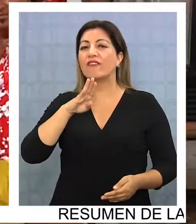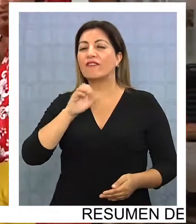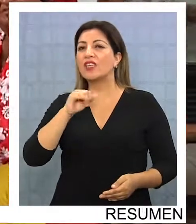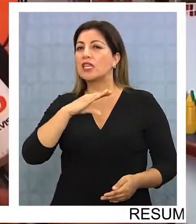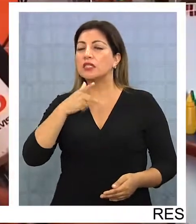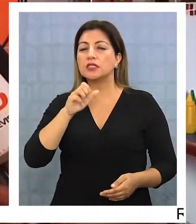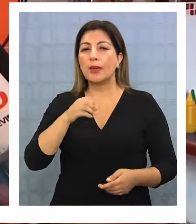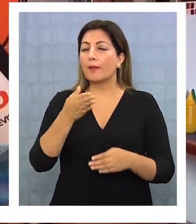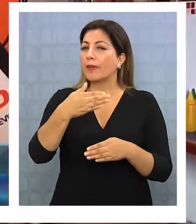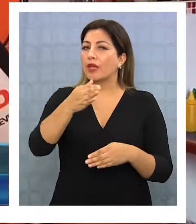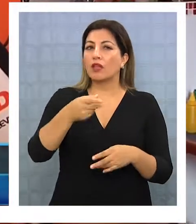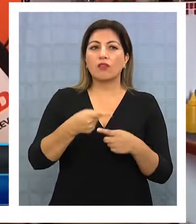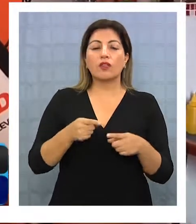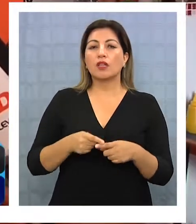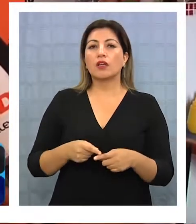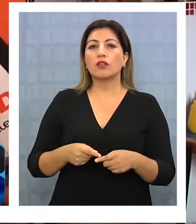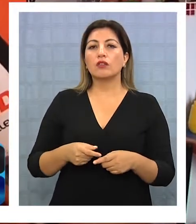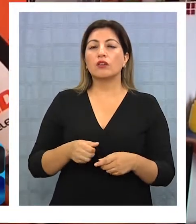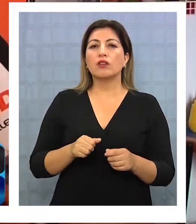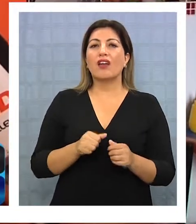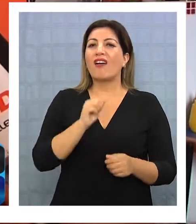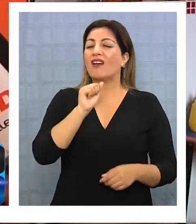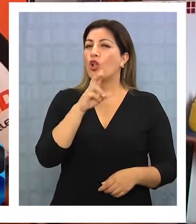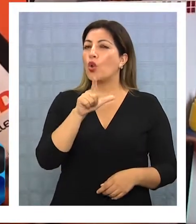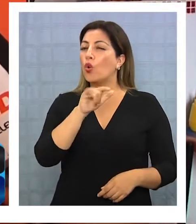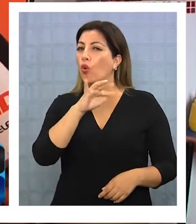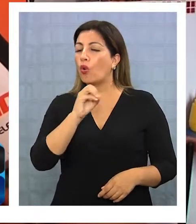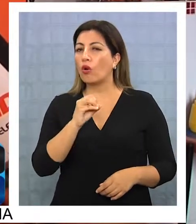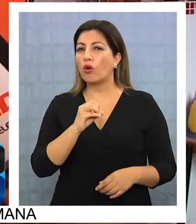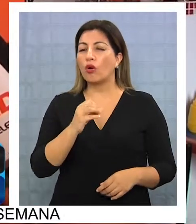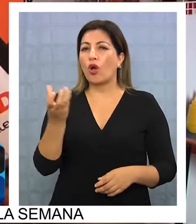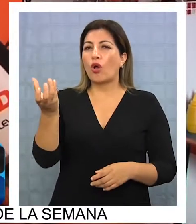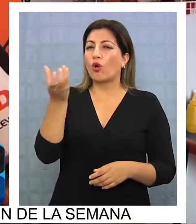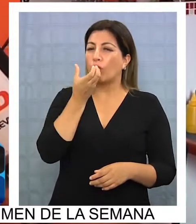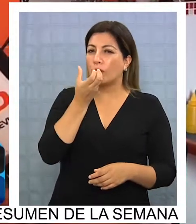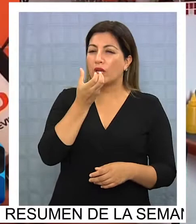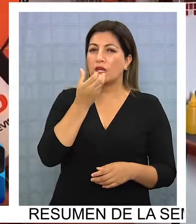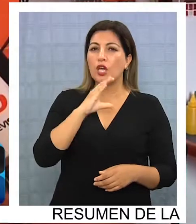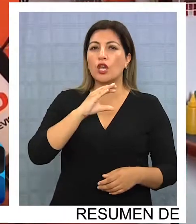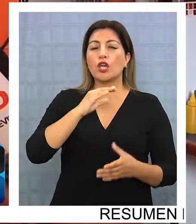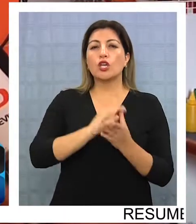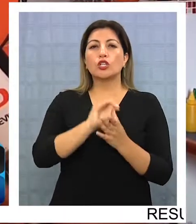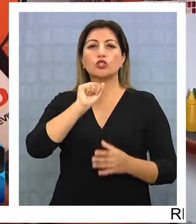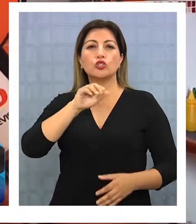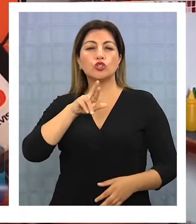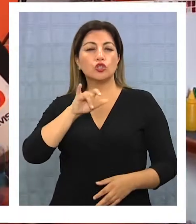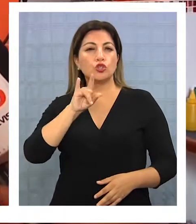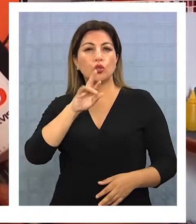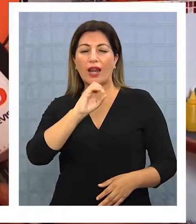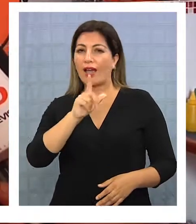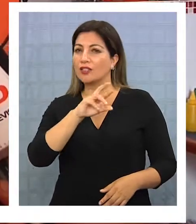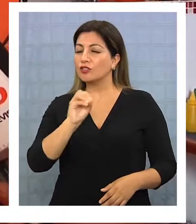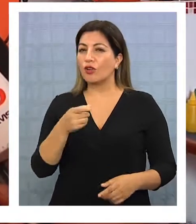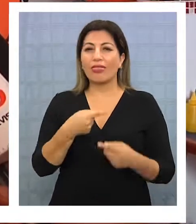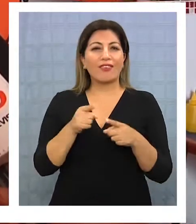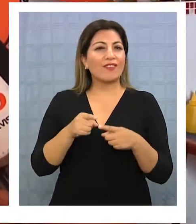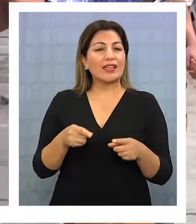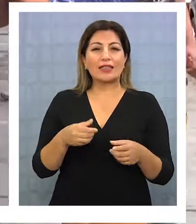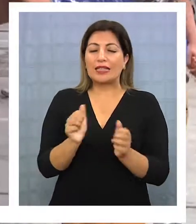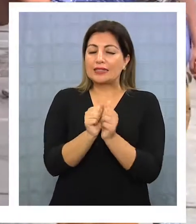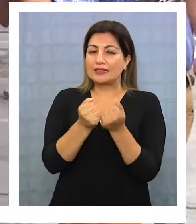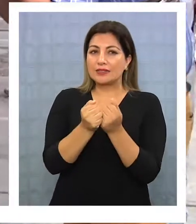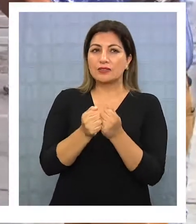están los pescados. Vendemos barros lujo, americanos, churrasco completo, churrasco palta, suizo, todo tipo de